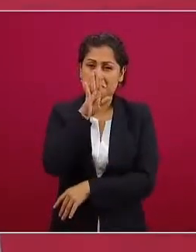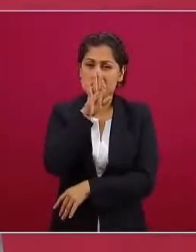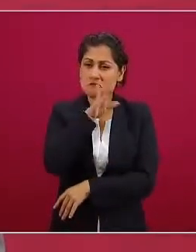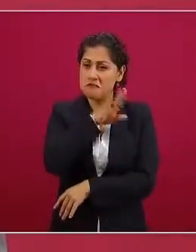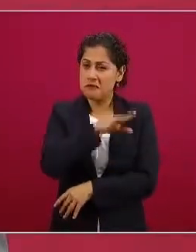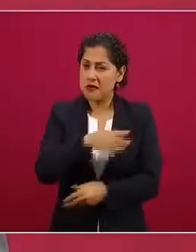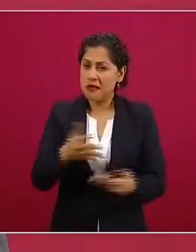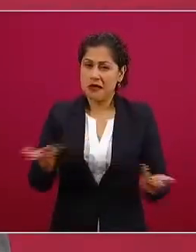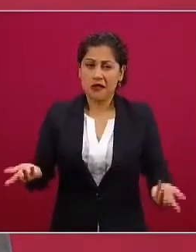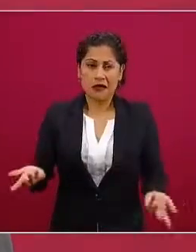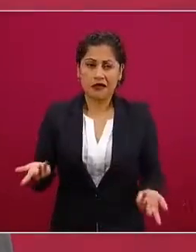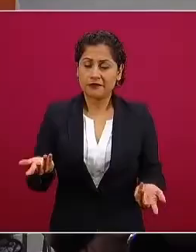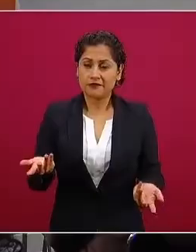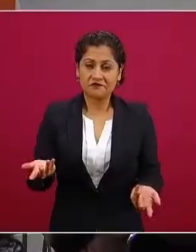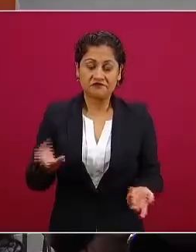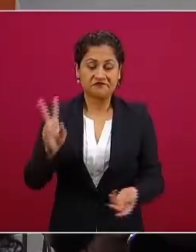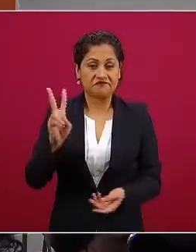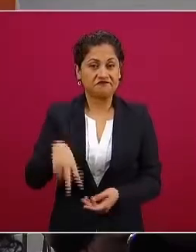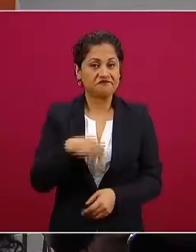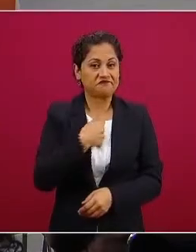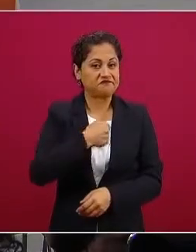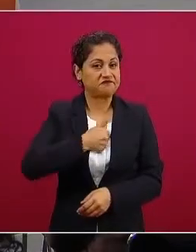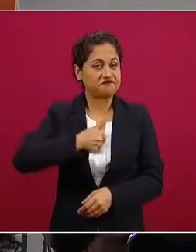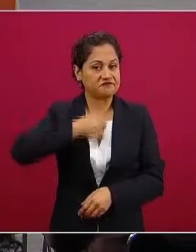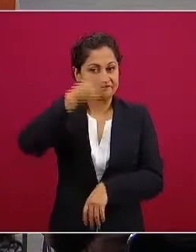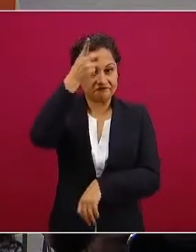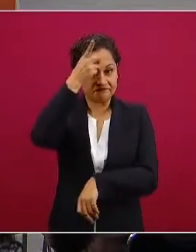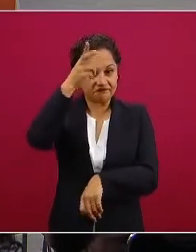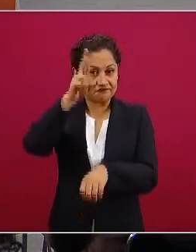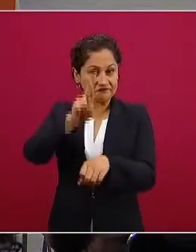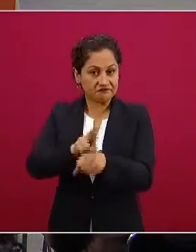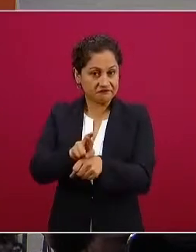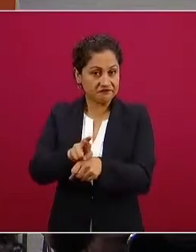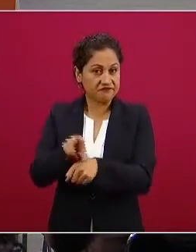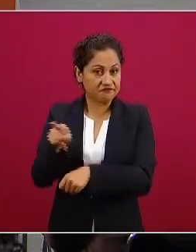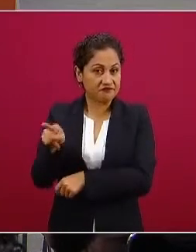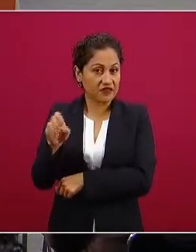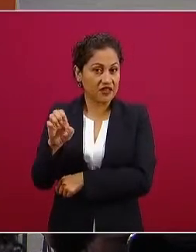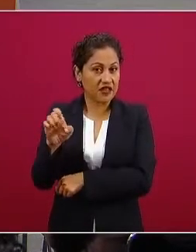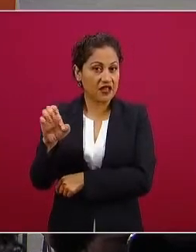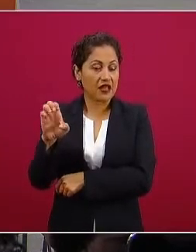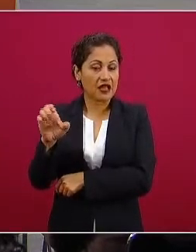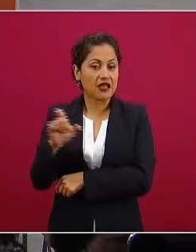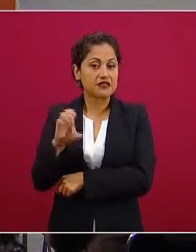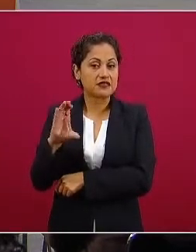el director de Excelsior su este